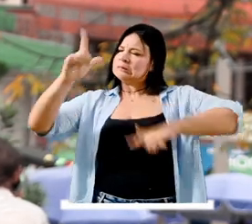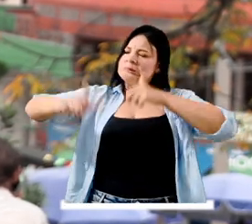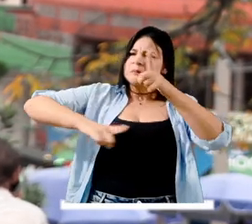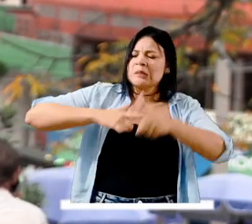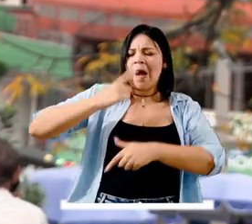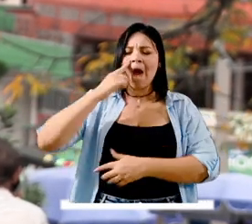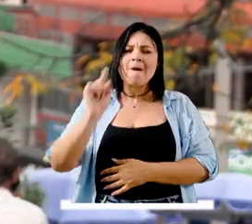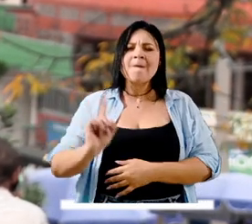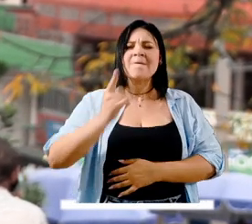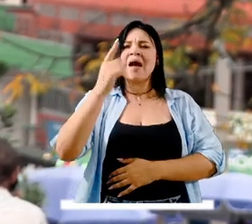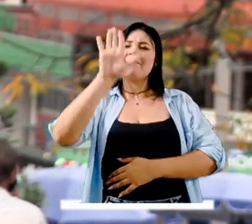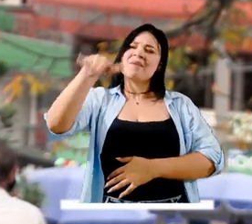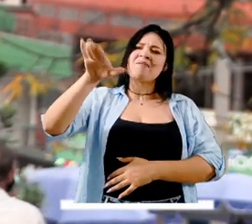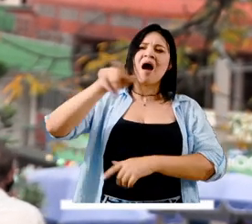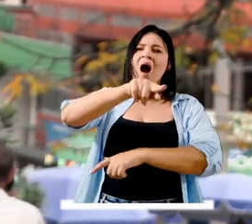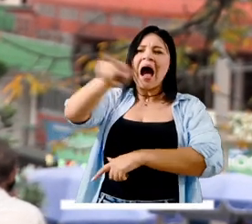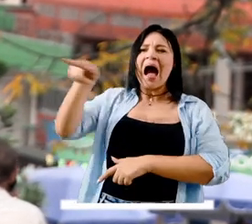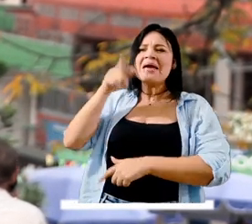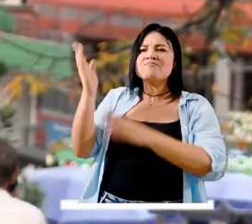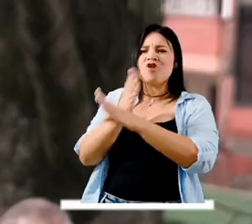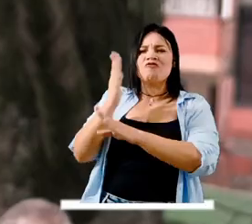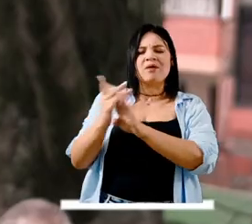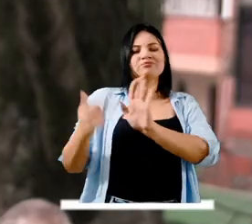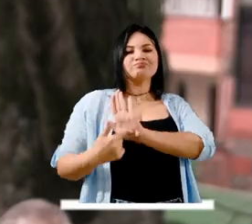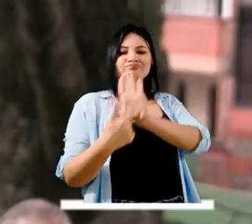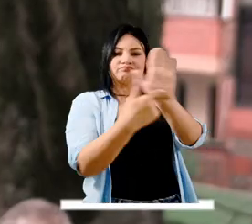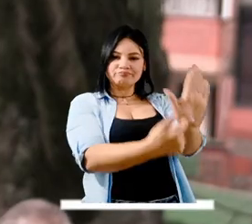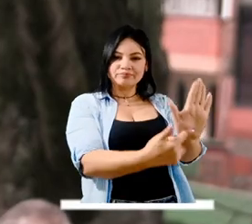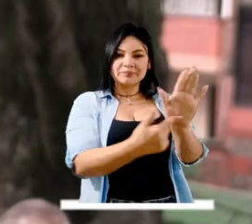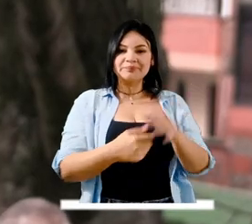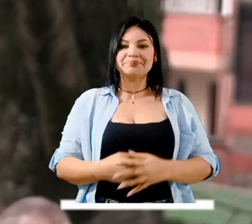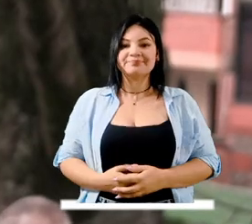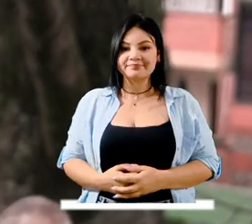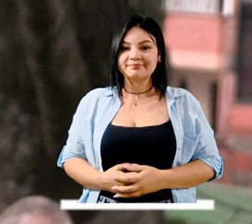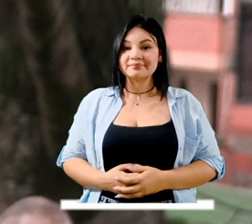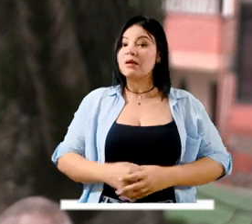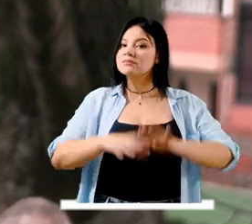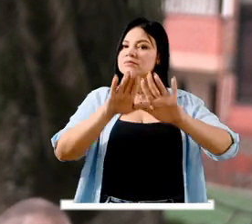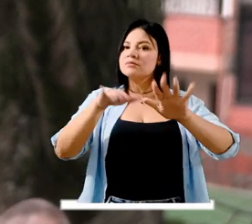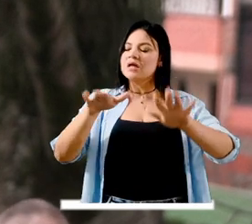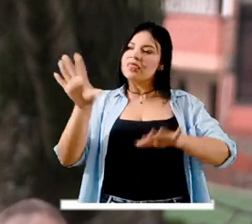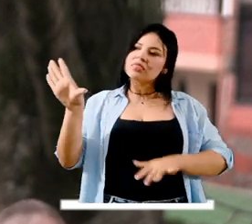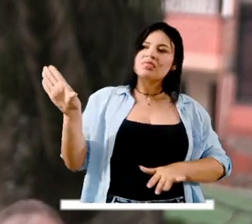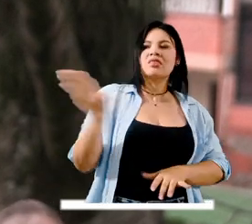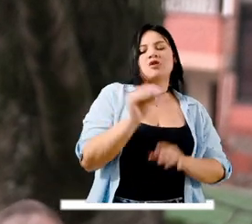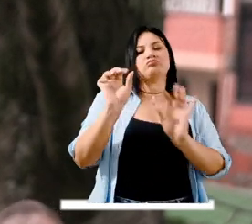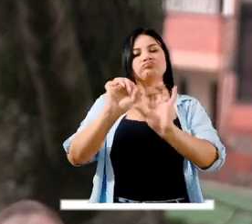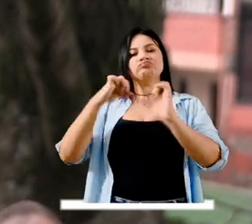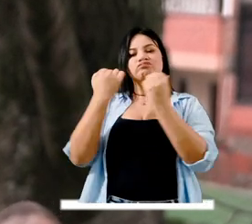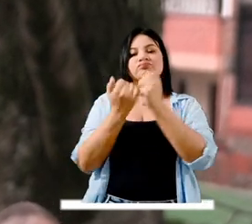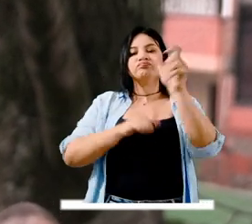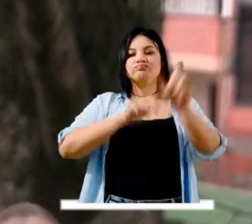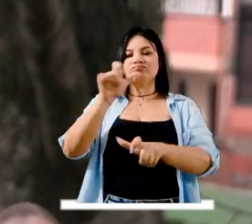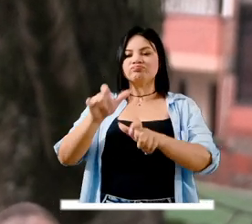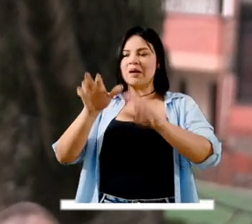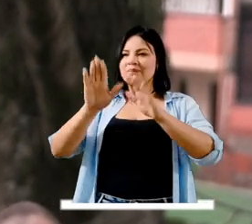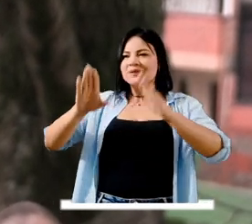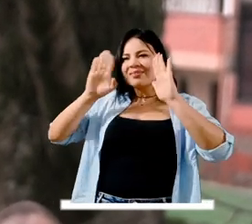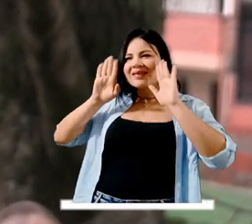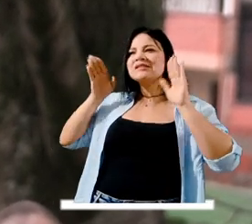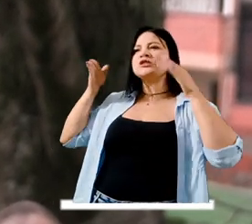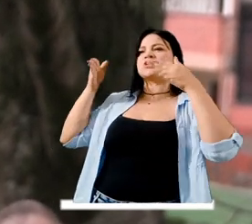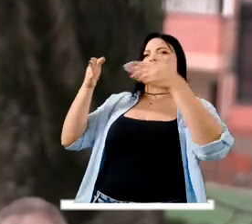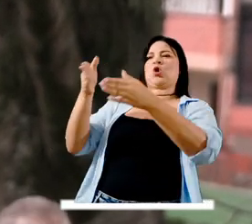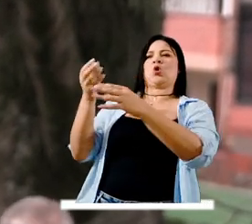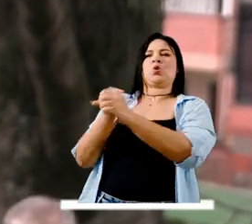por visibilizar la problemática del territorio pero es importante que el Consejo en Pleno le ponga atención a este corregimiento que es la